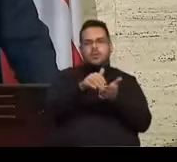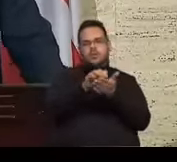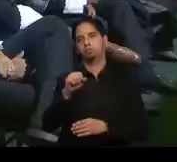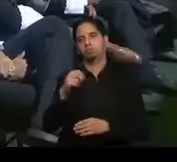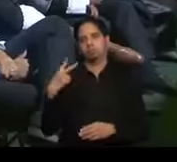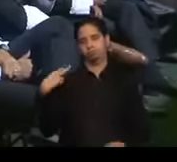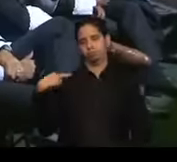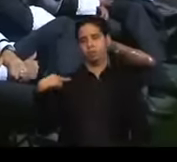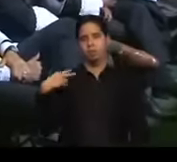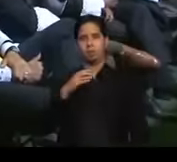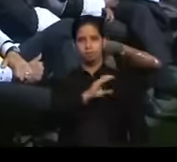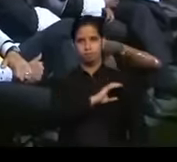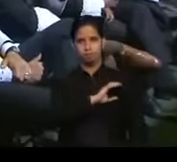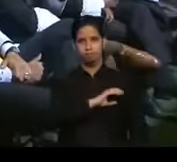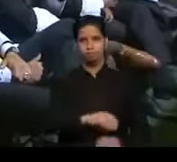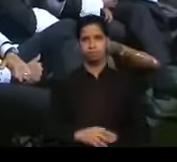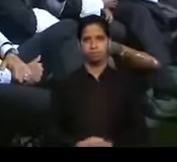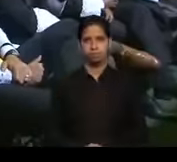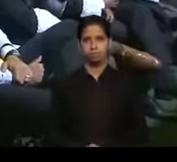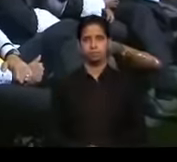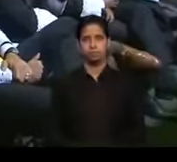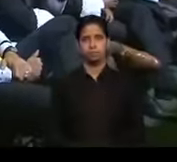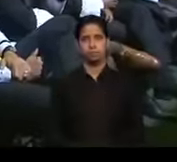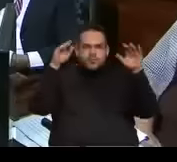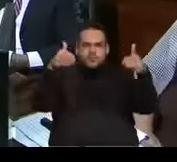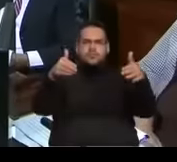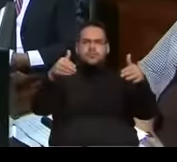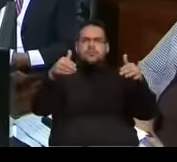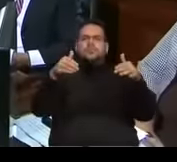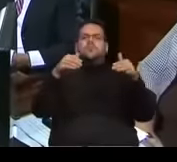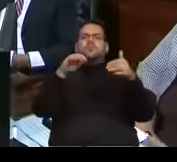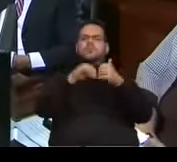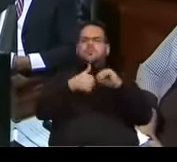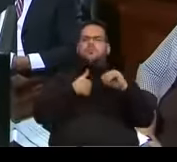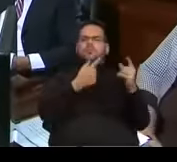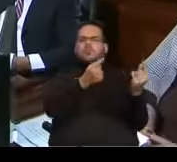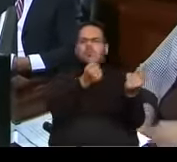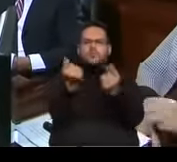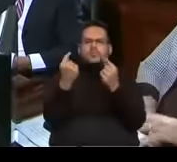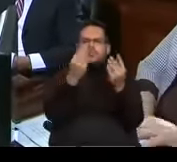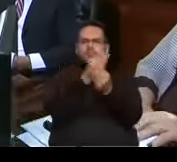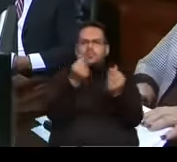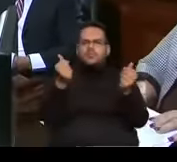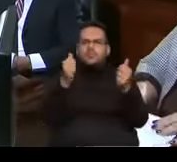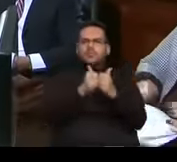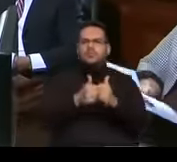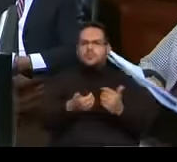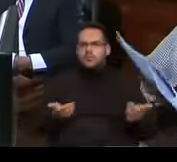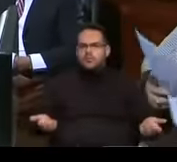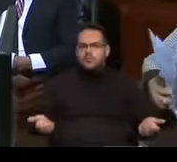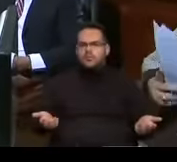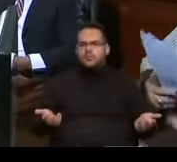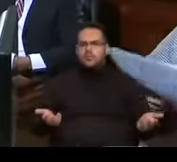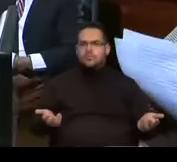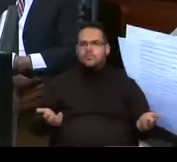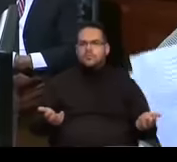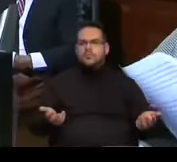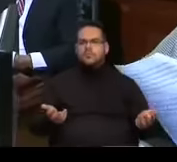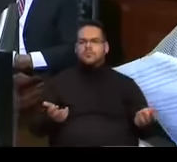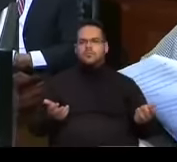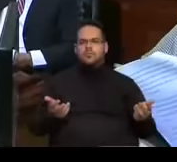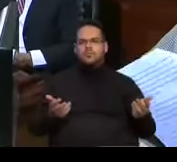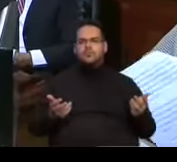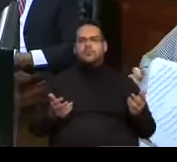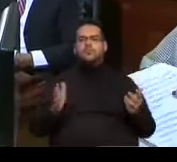fiscal. Luego de hacer un recuento de la grave situación fiscal del país, el gobernador Alejandro García Padilla presentó a la